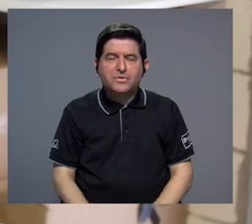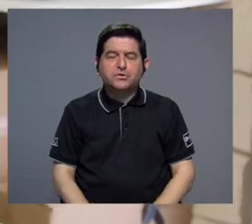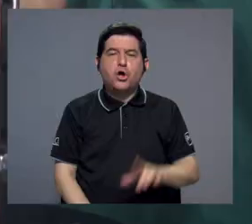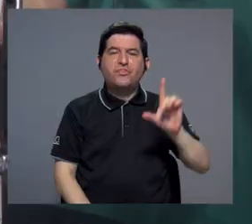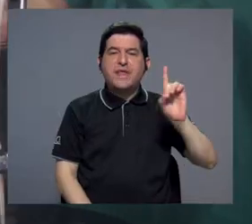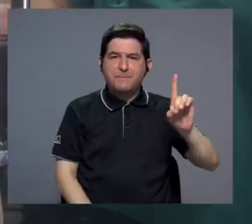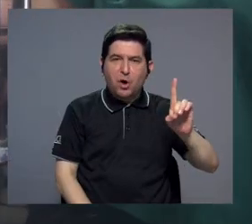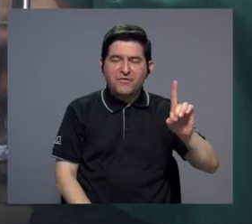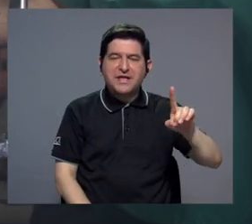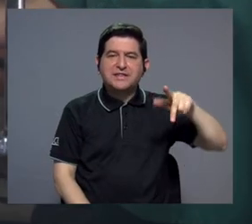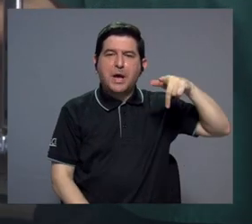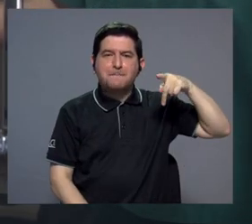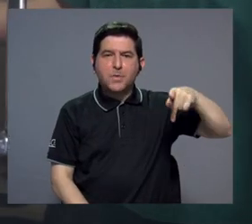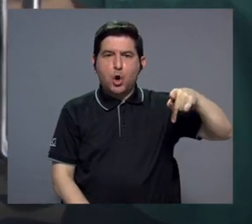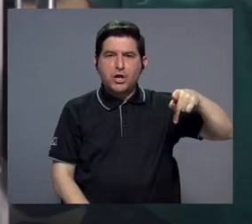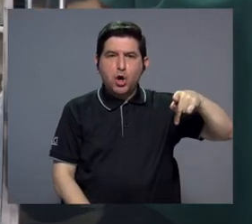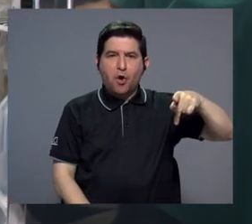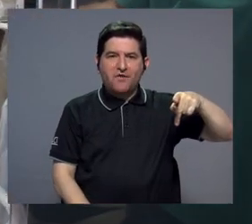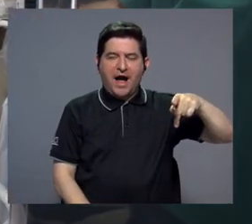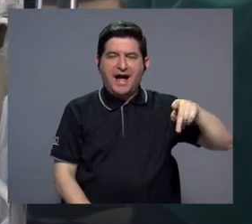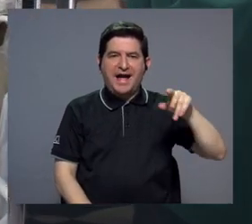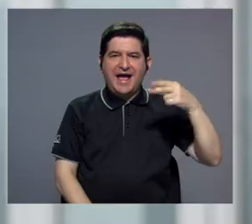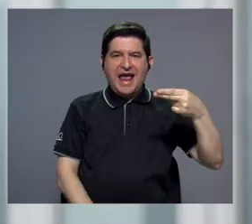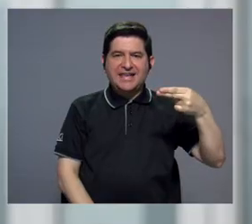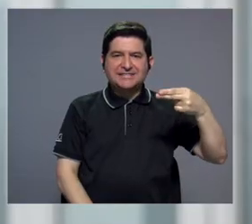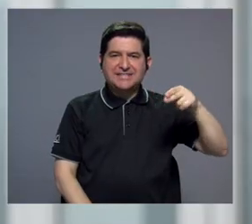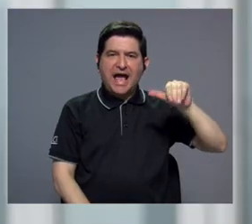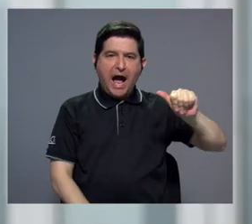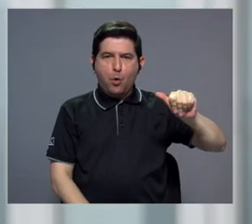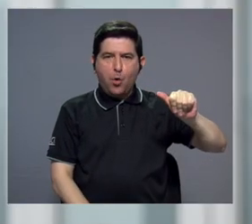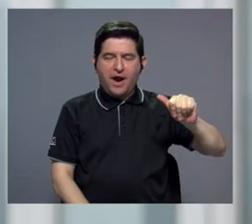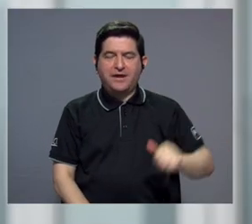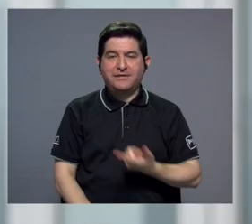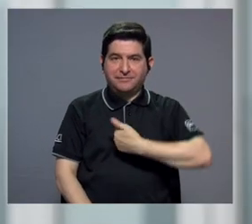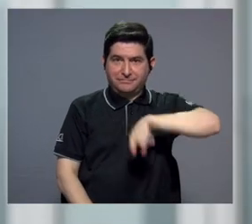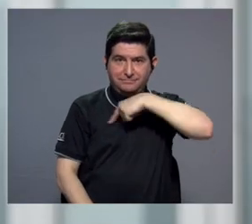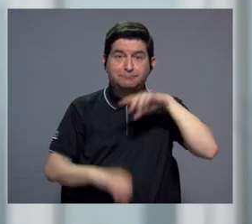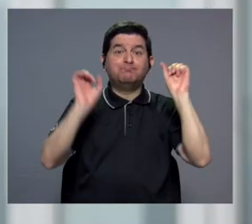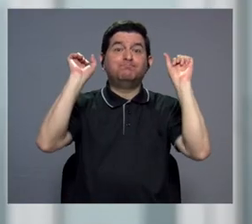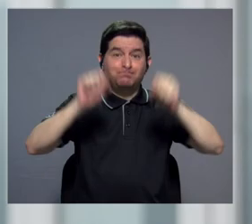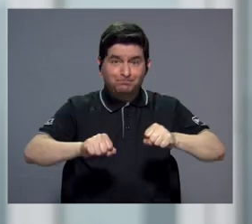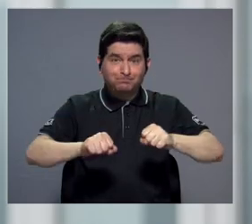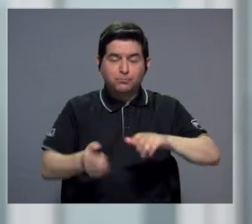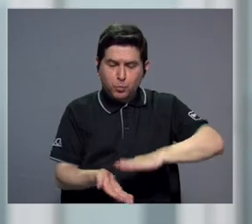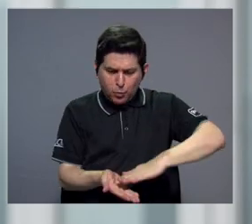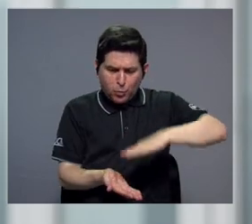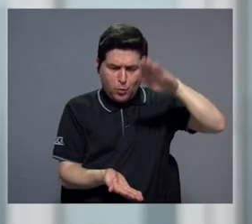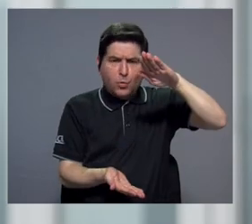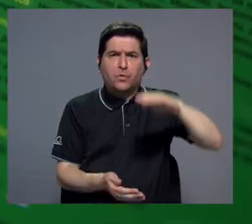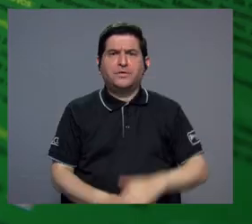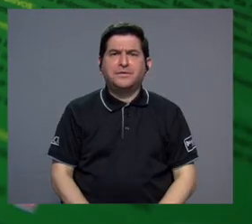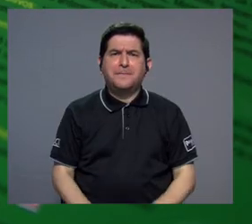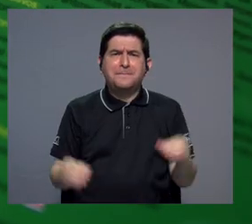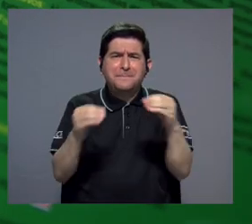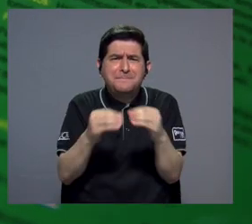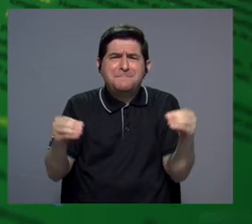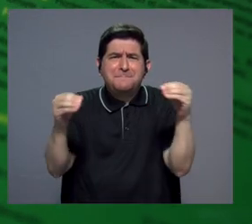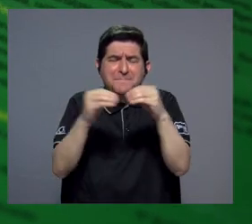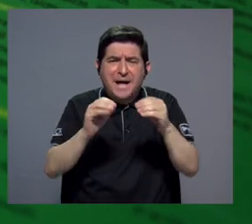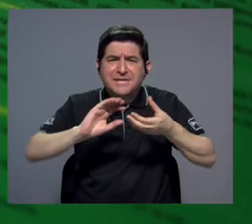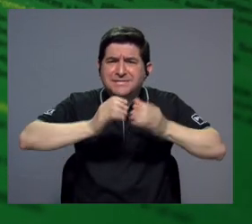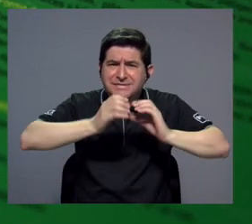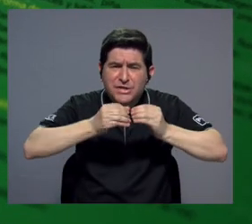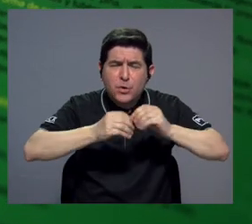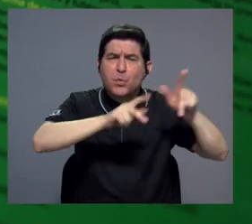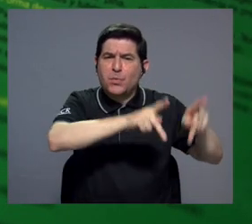de Diprovit, de Proinova, de Élice, de Auge, hemos logrado ir aumentando cada vez